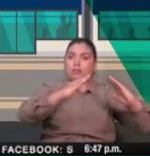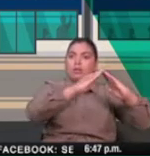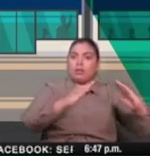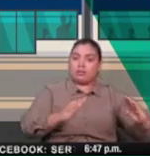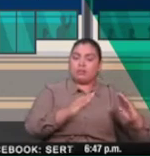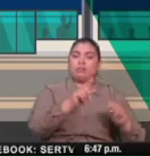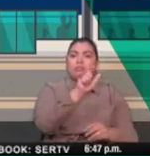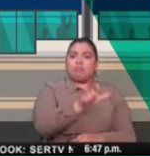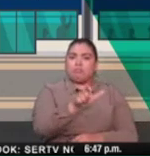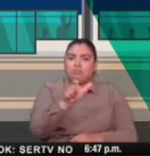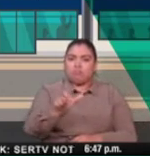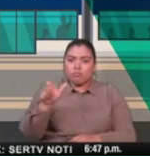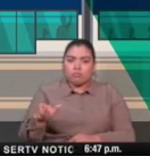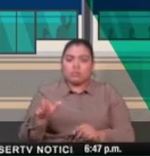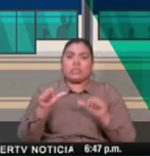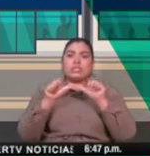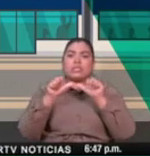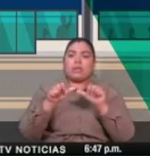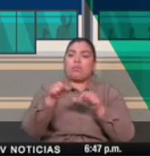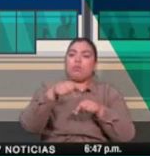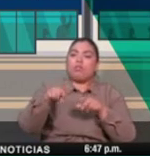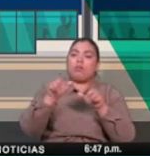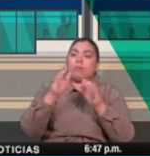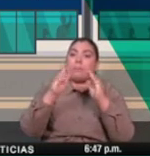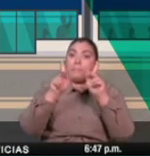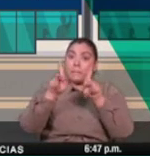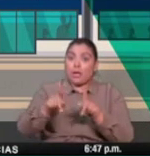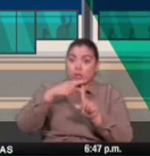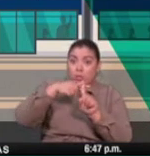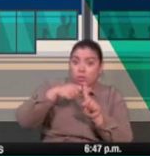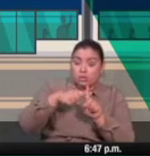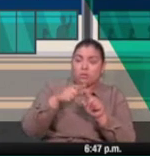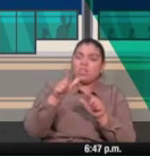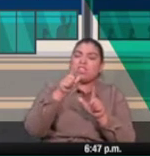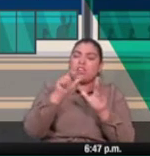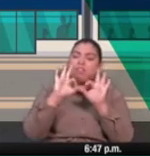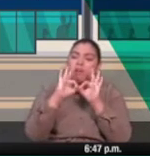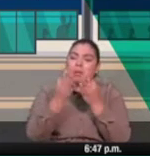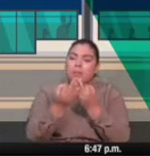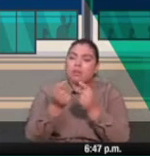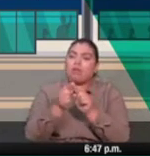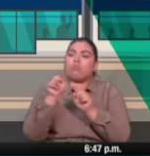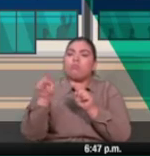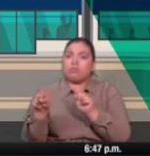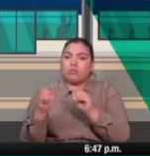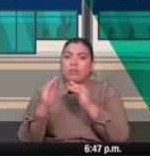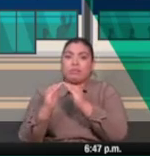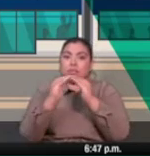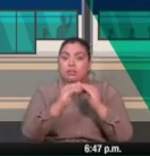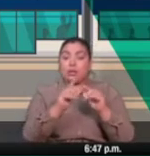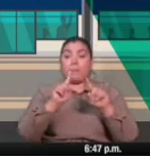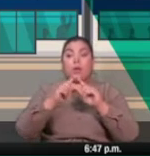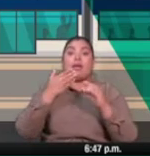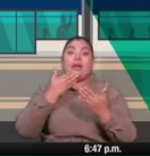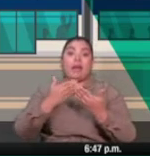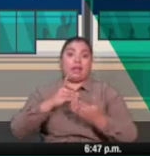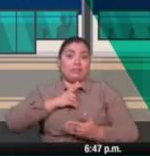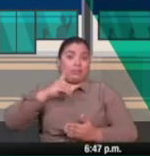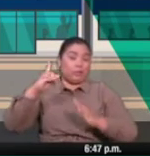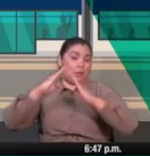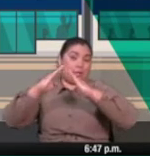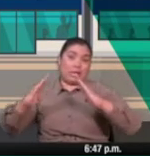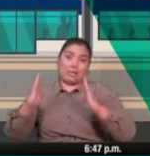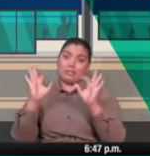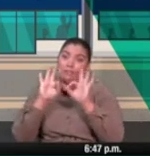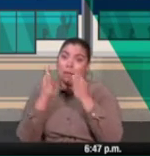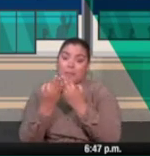además se les dio seguimiento a sus contactos estrechos del hogar, encontrando que no existía, ni en el hogar, ni en el ámbito laboral,